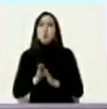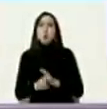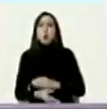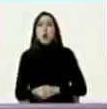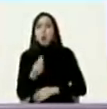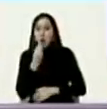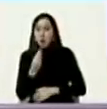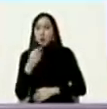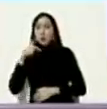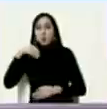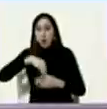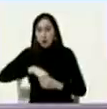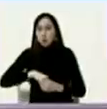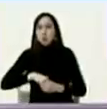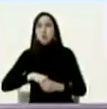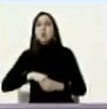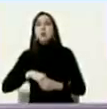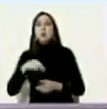interno